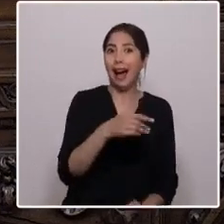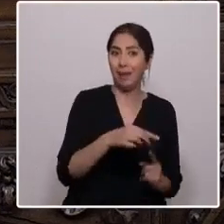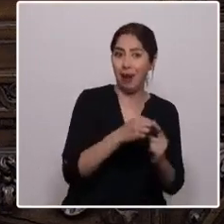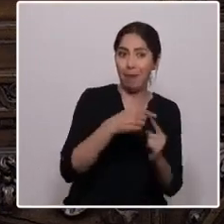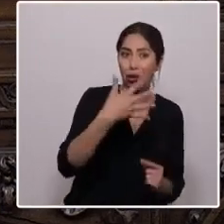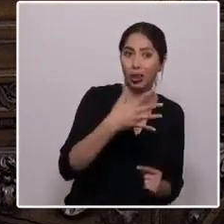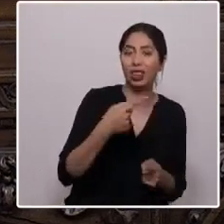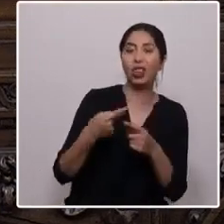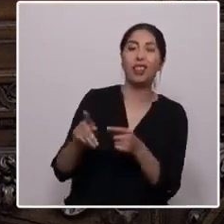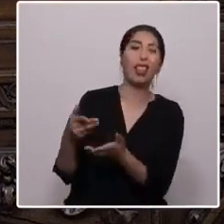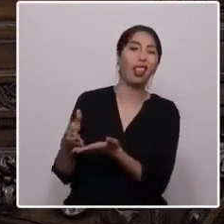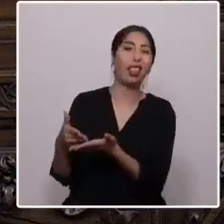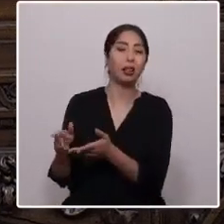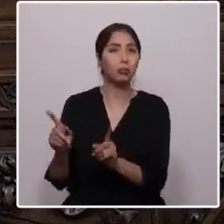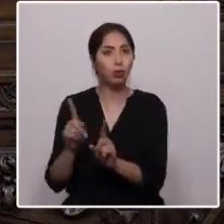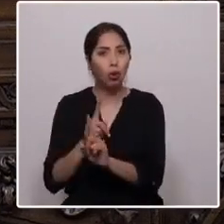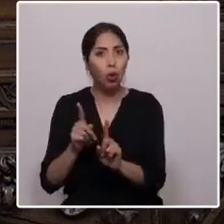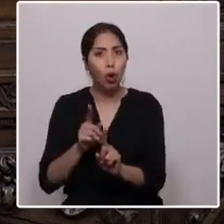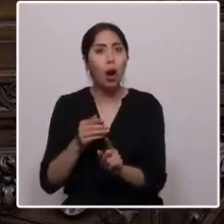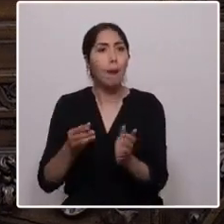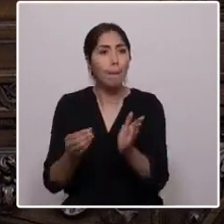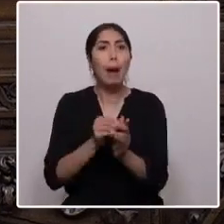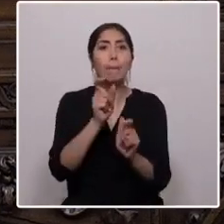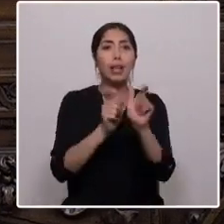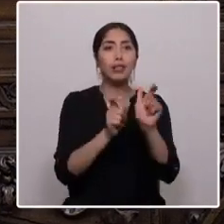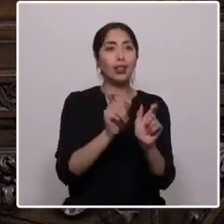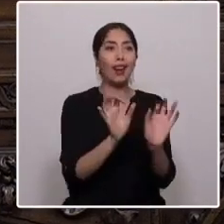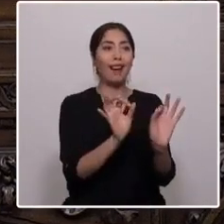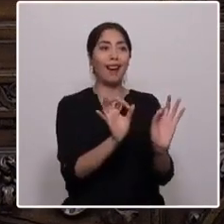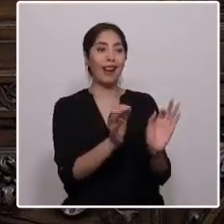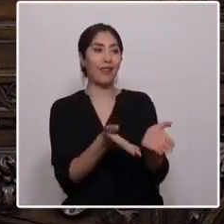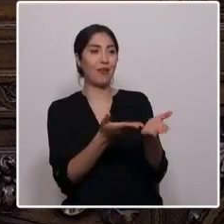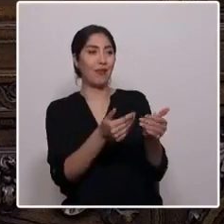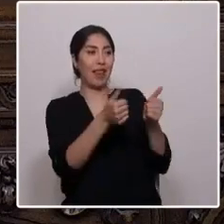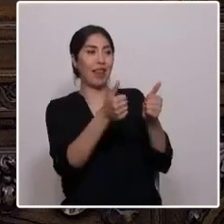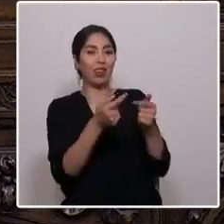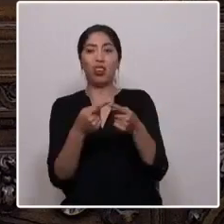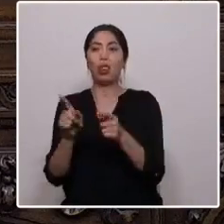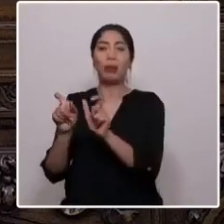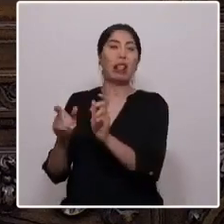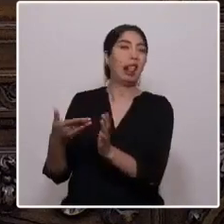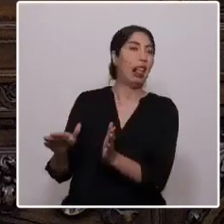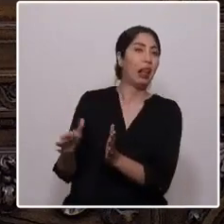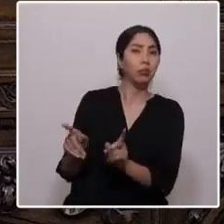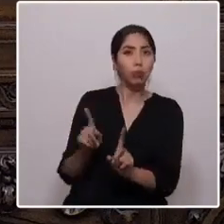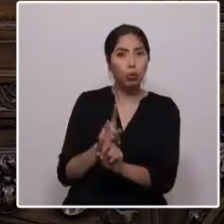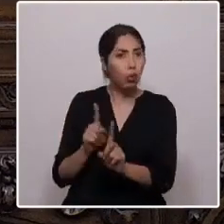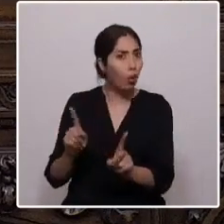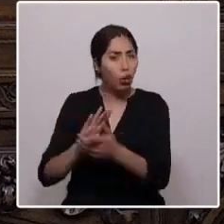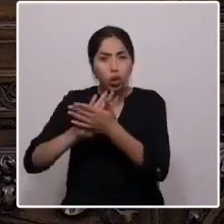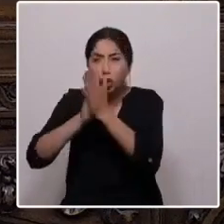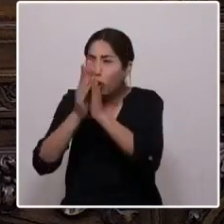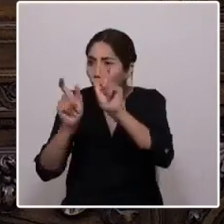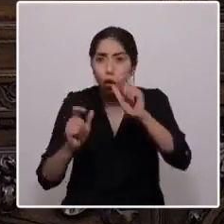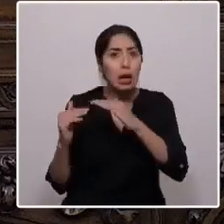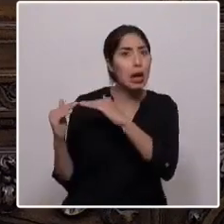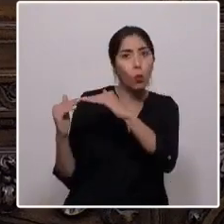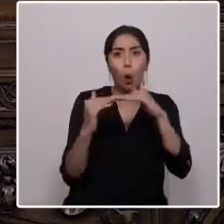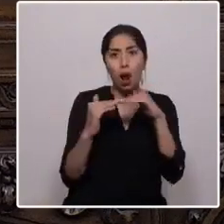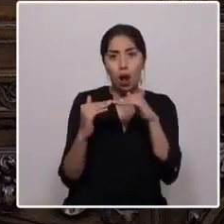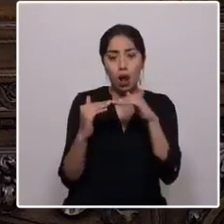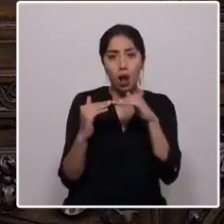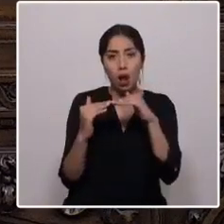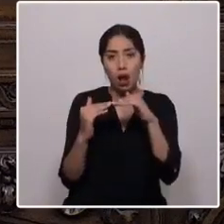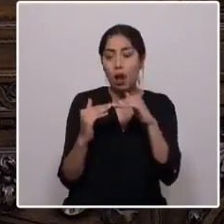No más personas de segunda. primera y segunda categoría. Todos somos iguales. También